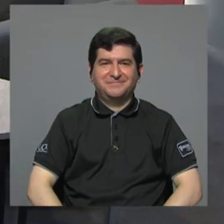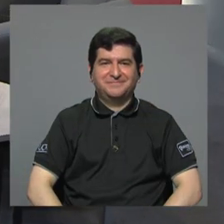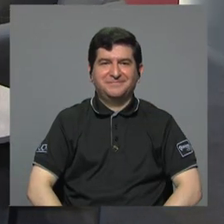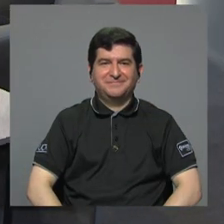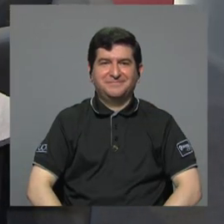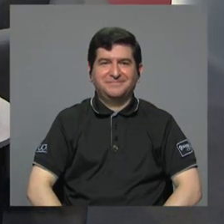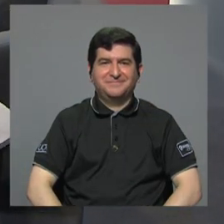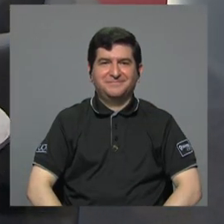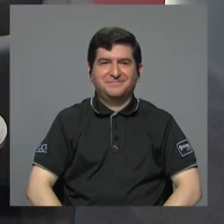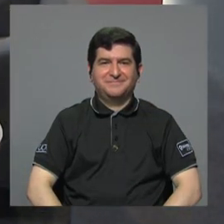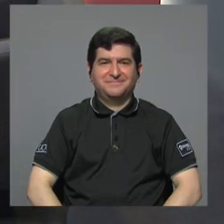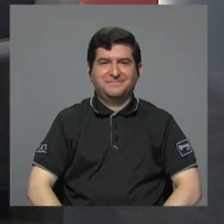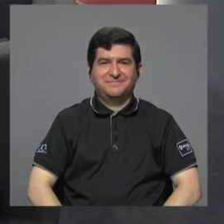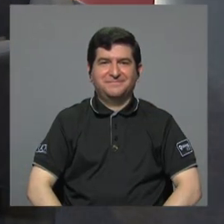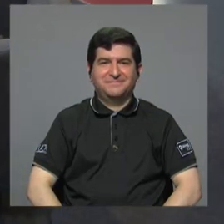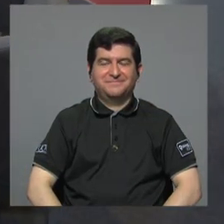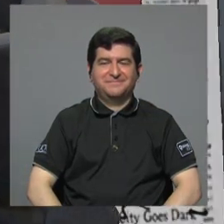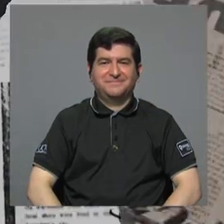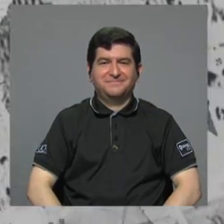gracias